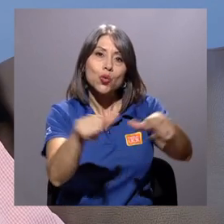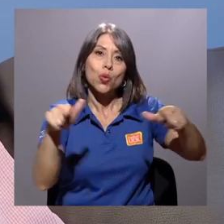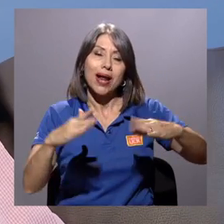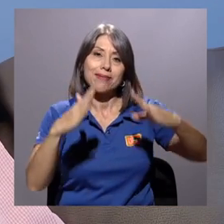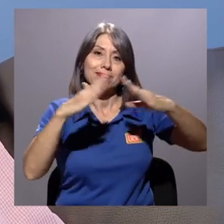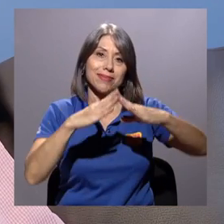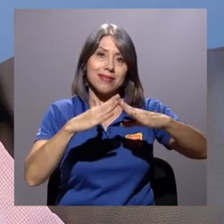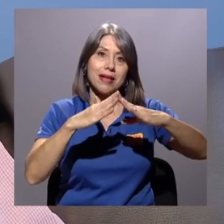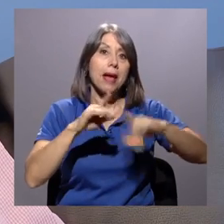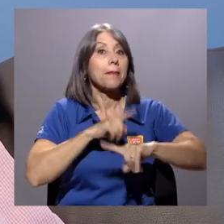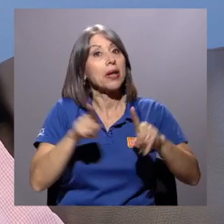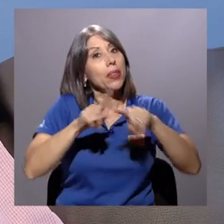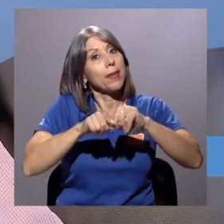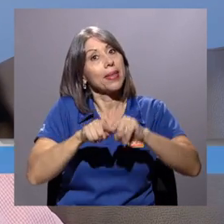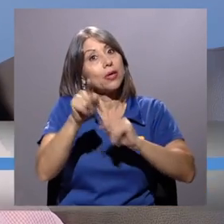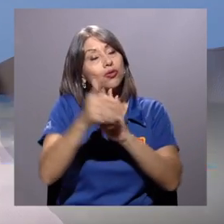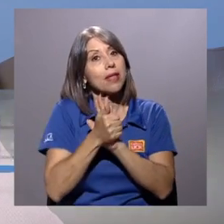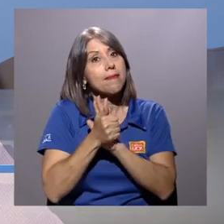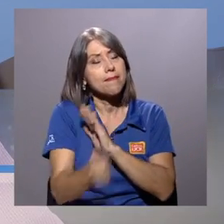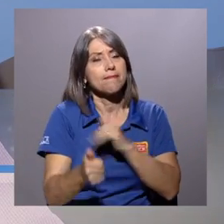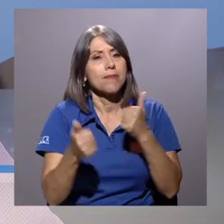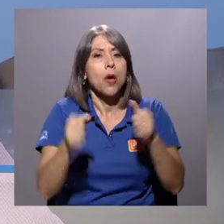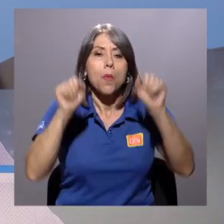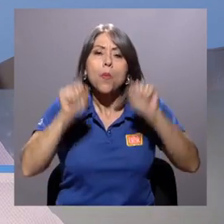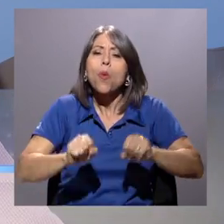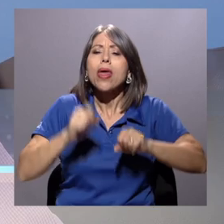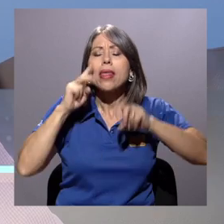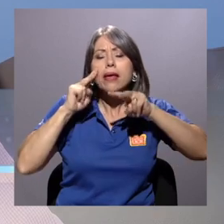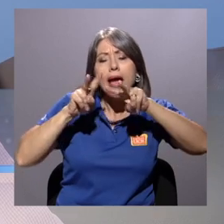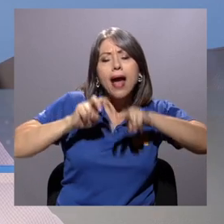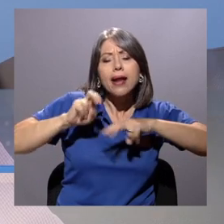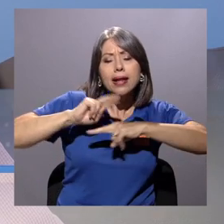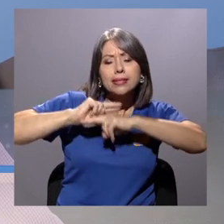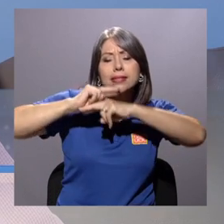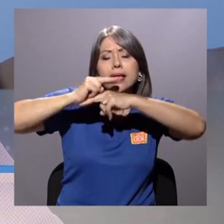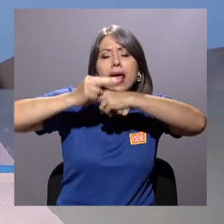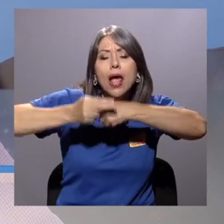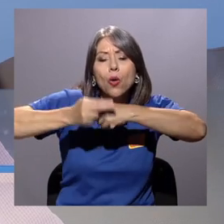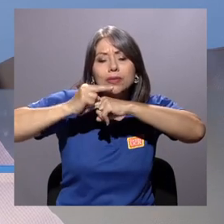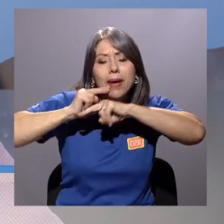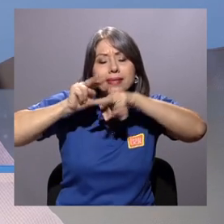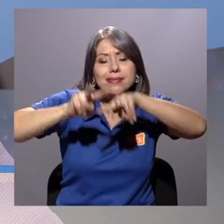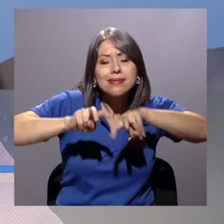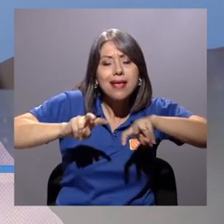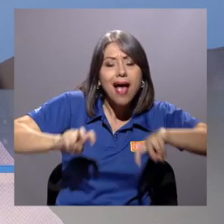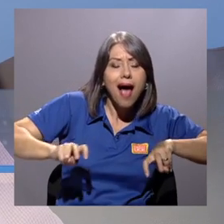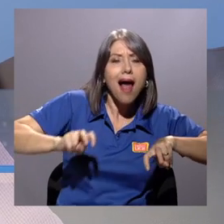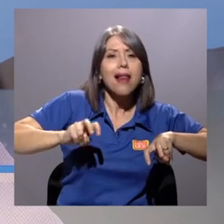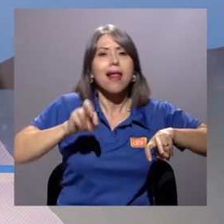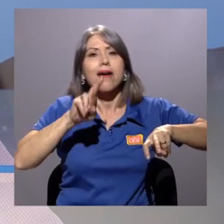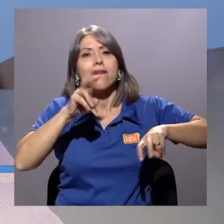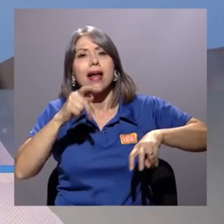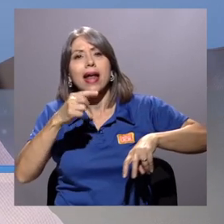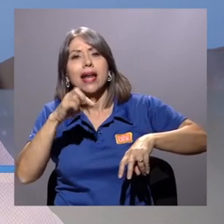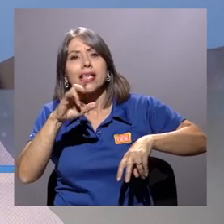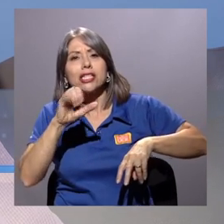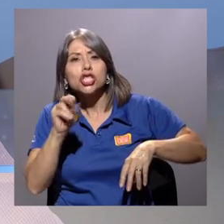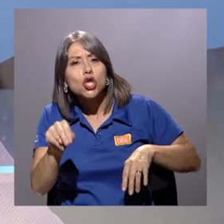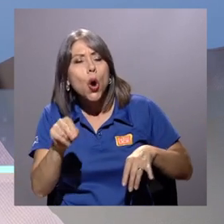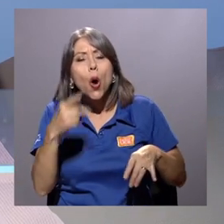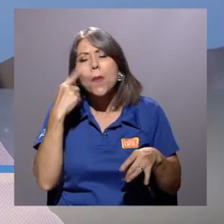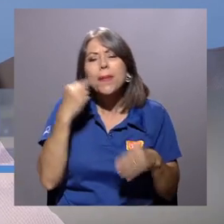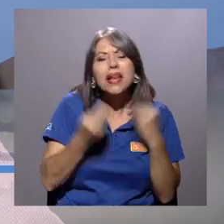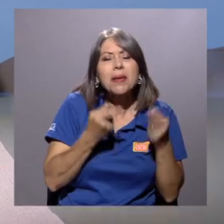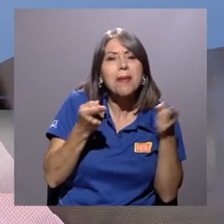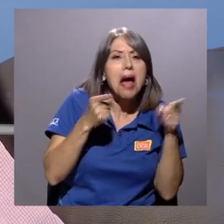incrementando pueden hacer análisis espacial, pueden hacer análisis de regresión, pueden ver tendencias, pueden inclusive